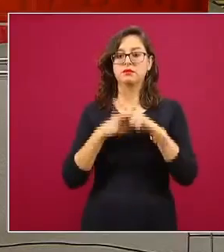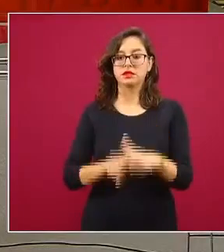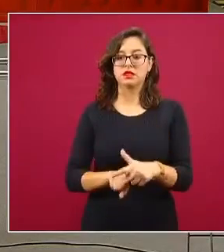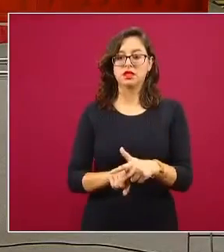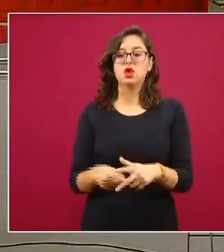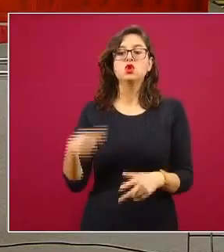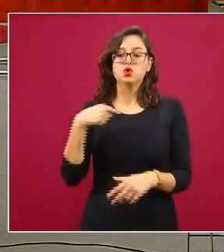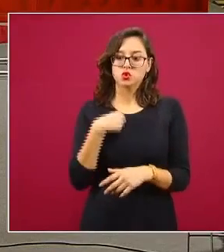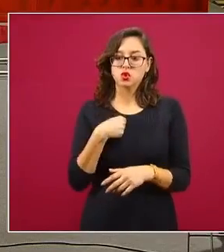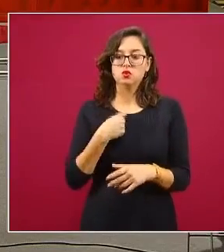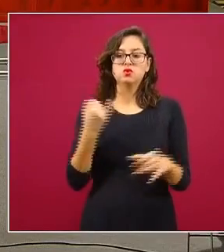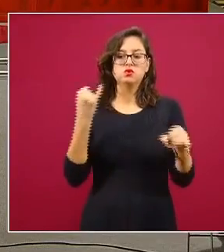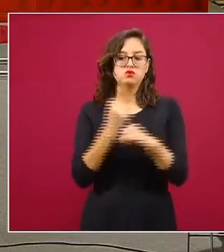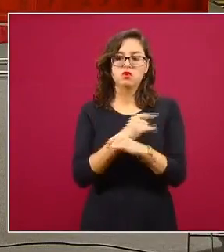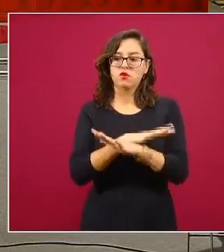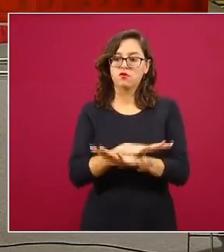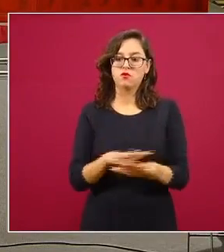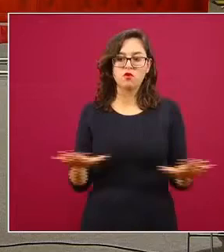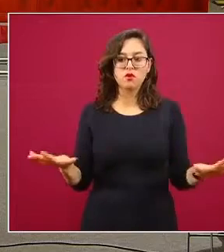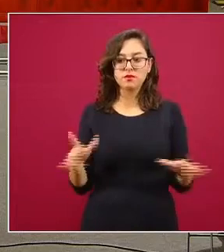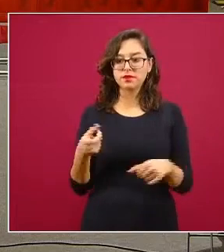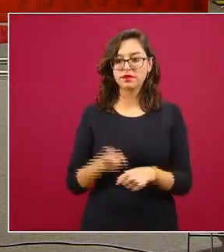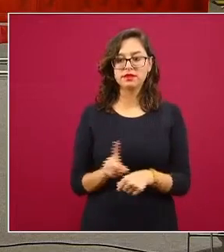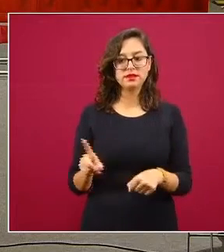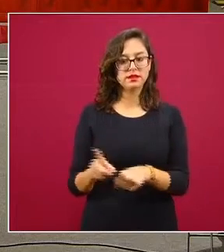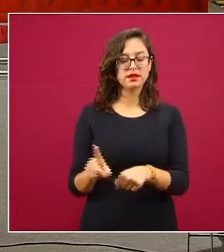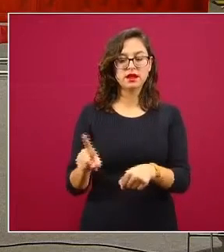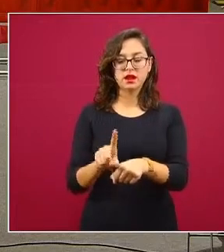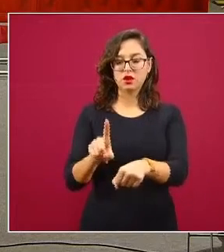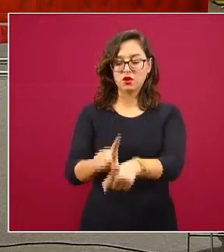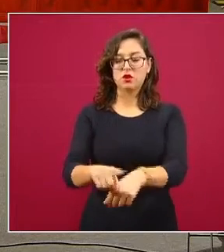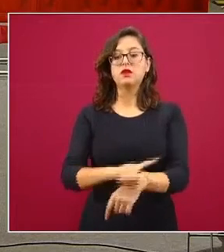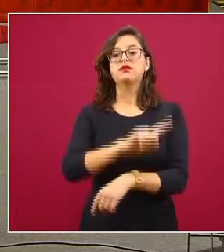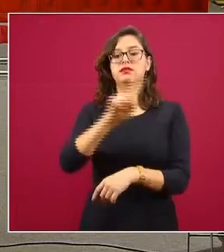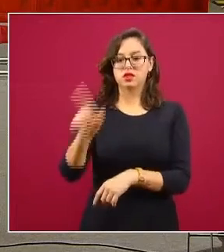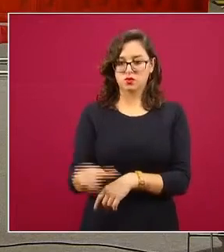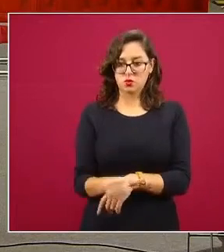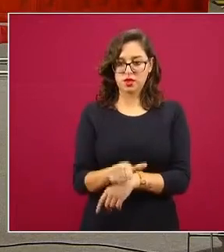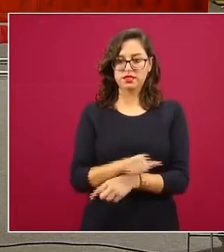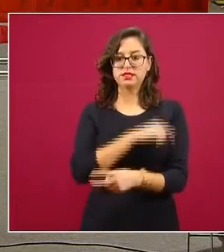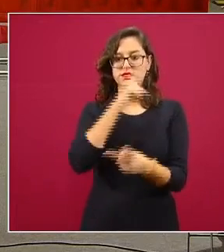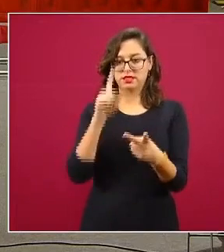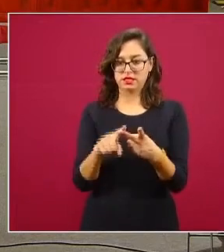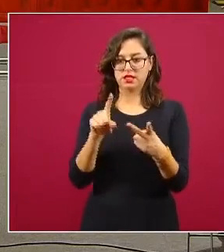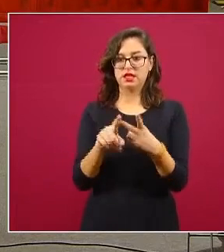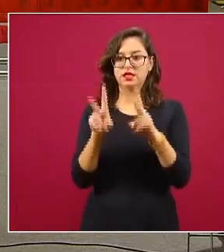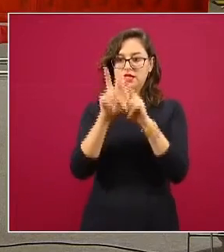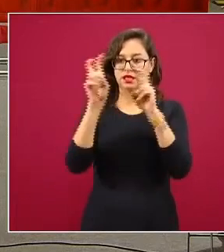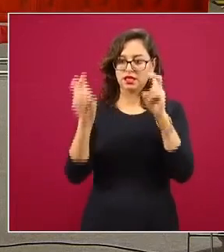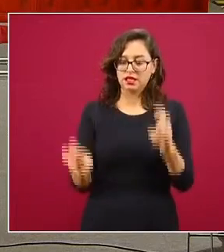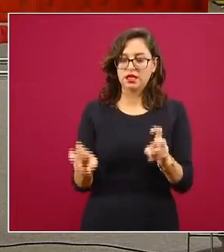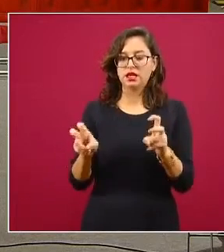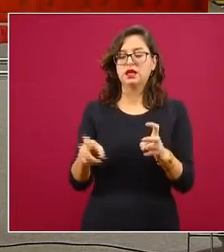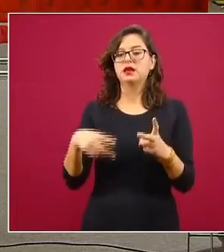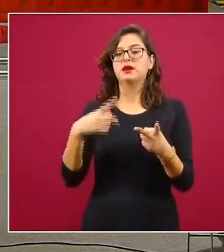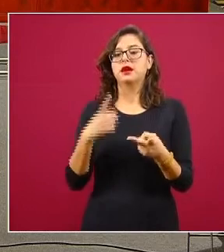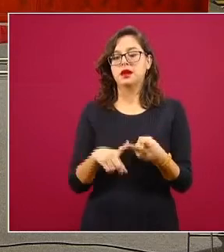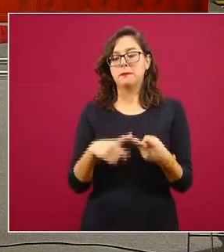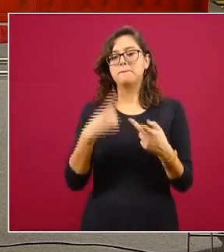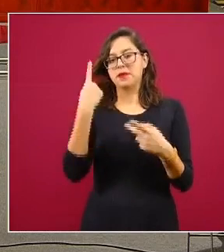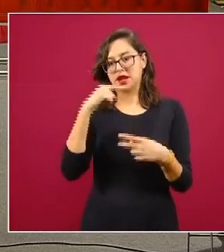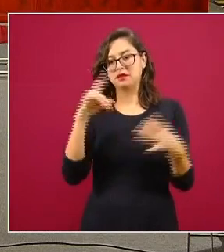rápidamente el informe técnico diario para posteriormente pasar con el doctor Yanmar Gabastú